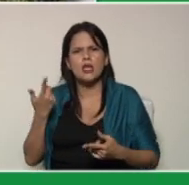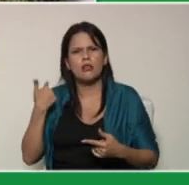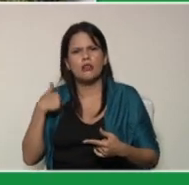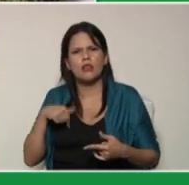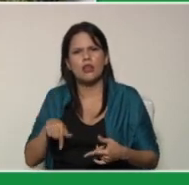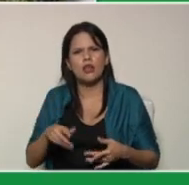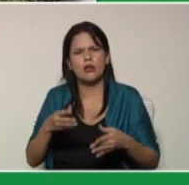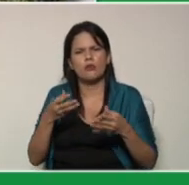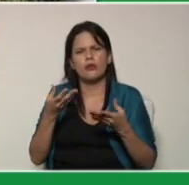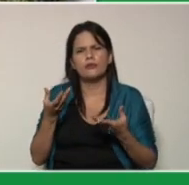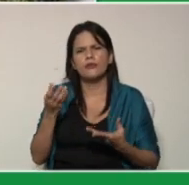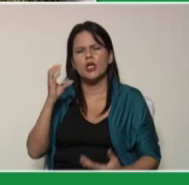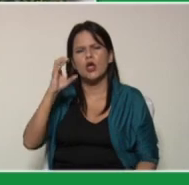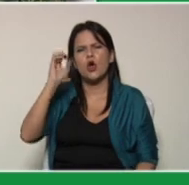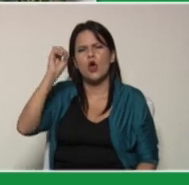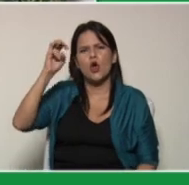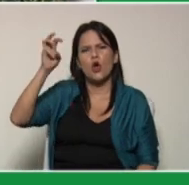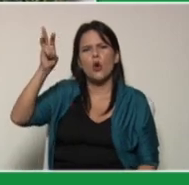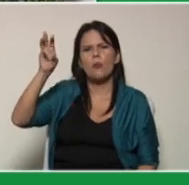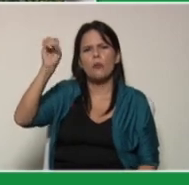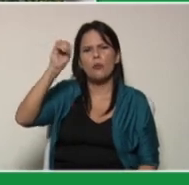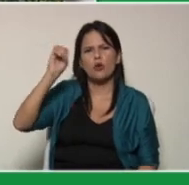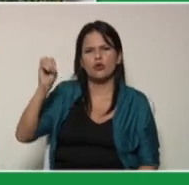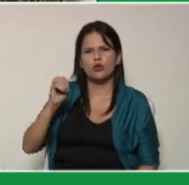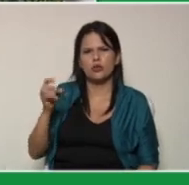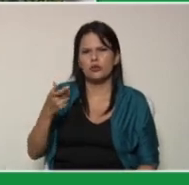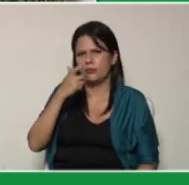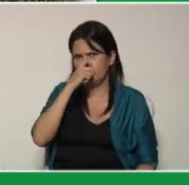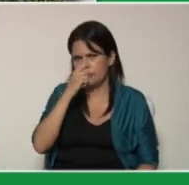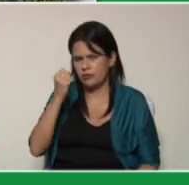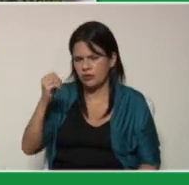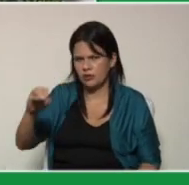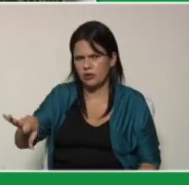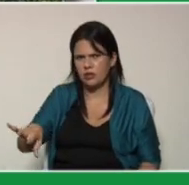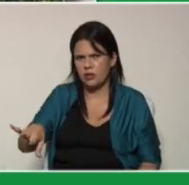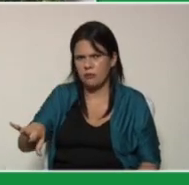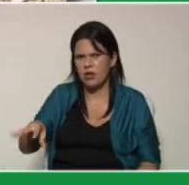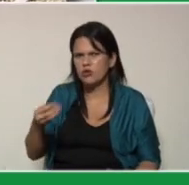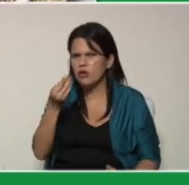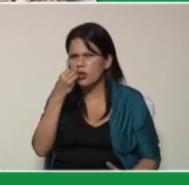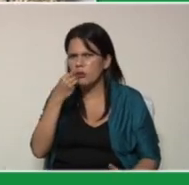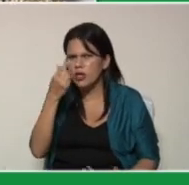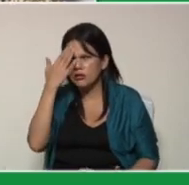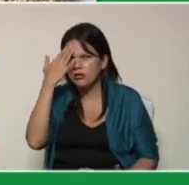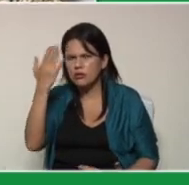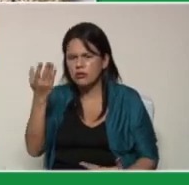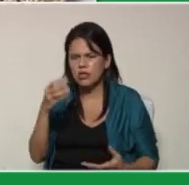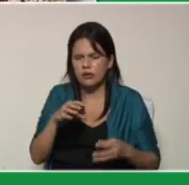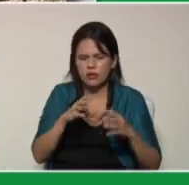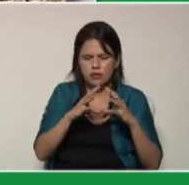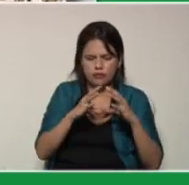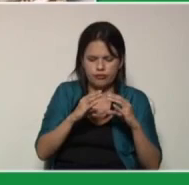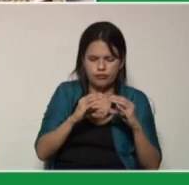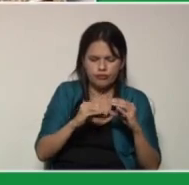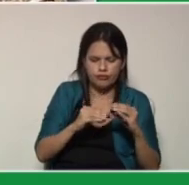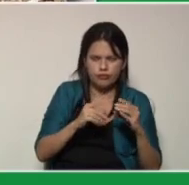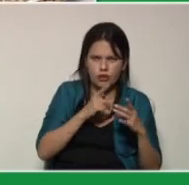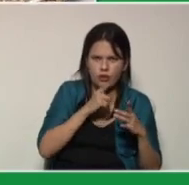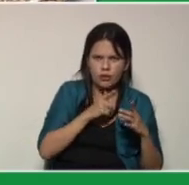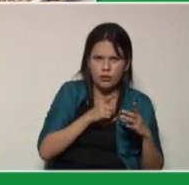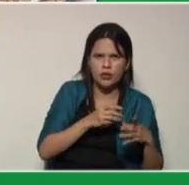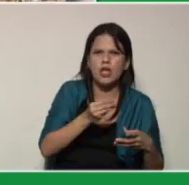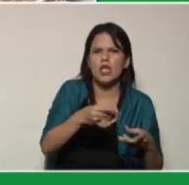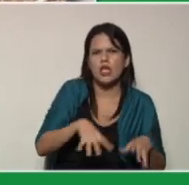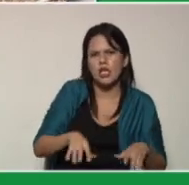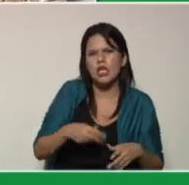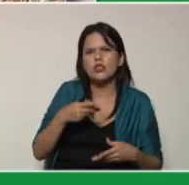compost el compost es la descomposición de materia orgánica de frutas verduras hortalizas pastos cáscara de huevos y